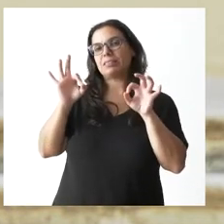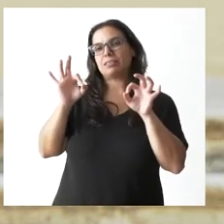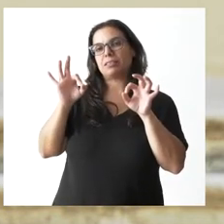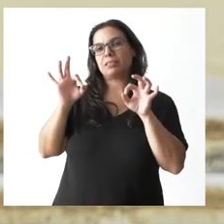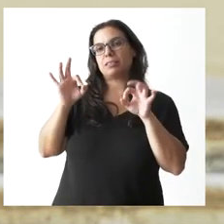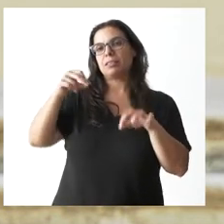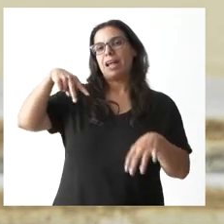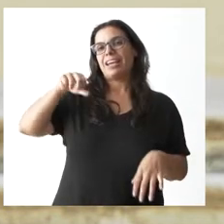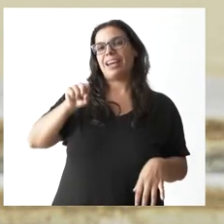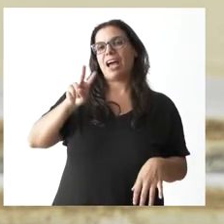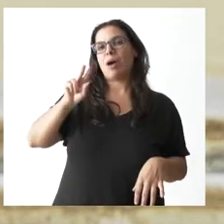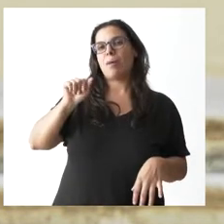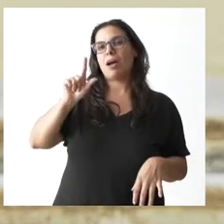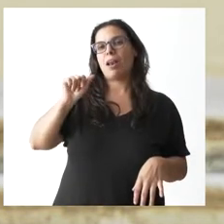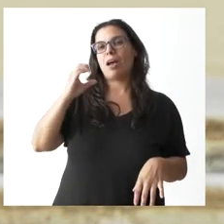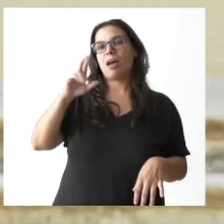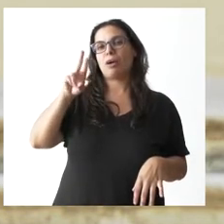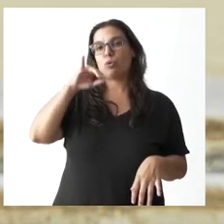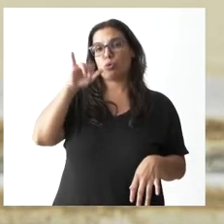Navalacruz, en Gredos,